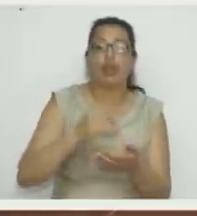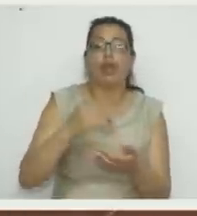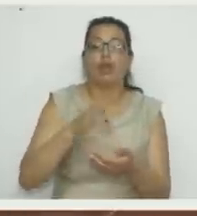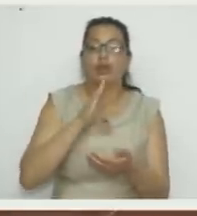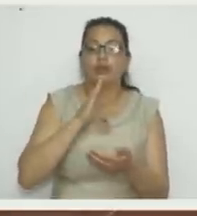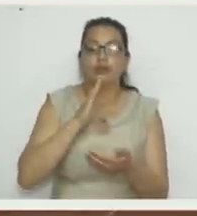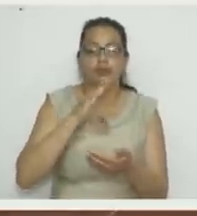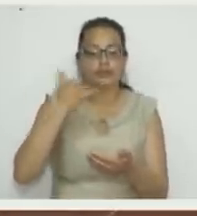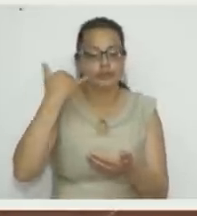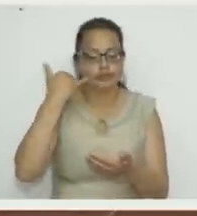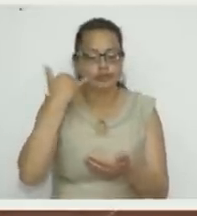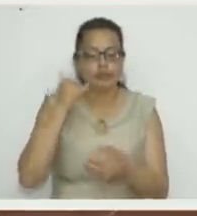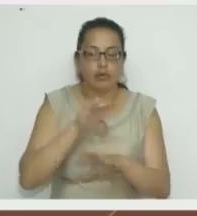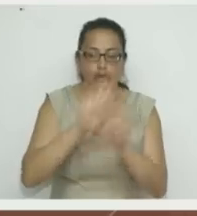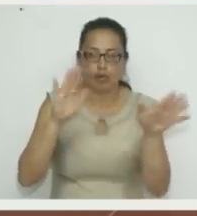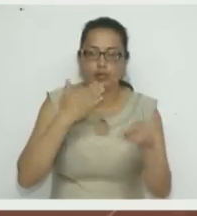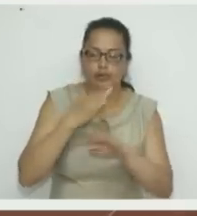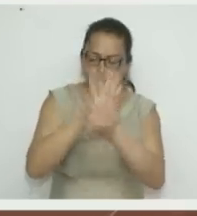hablamos?